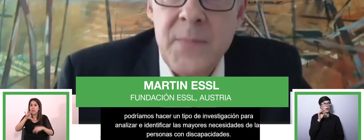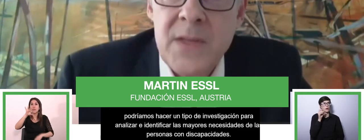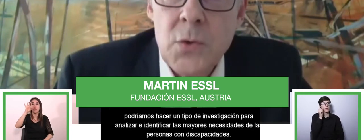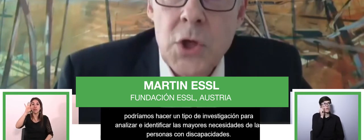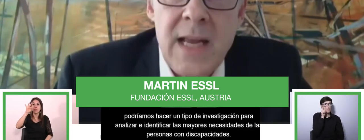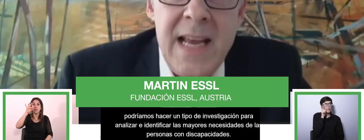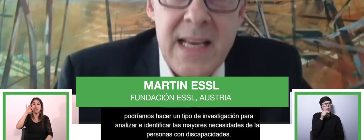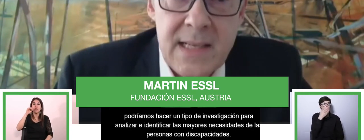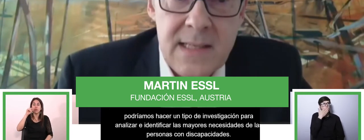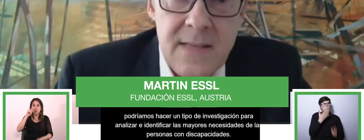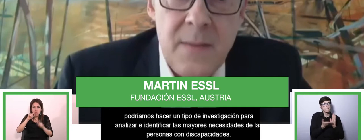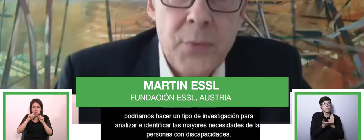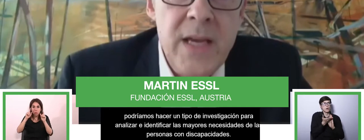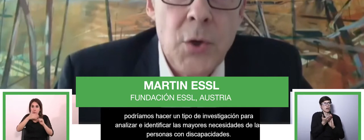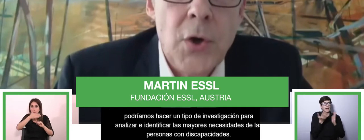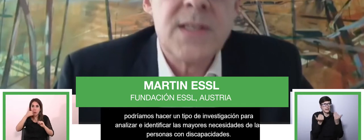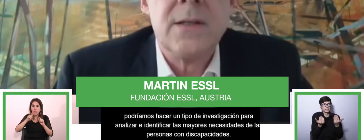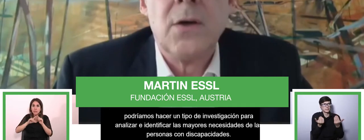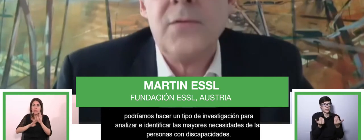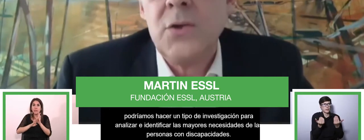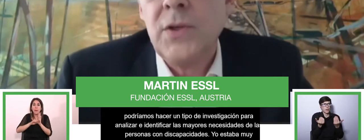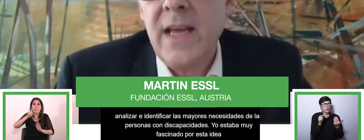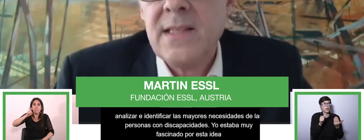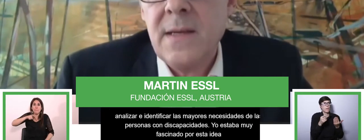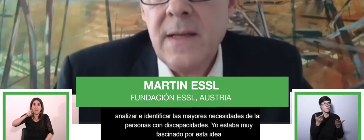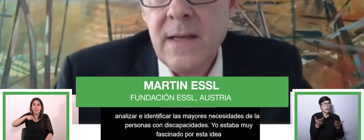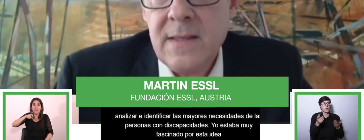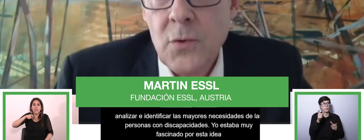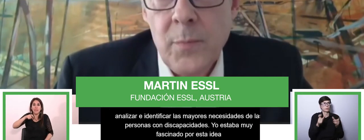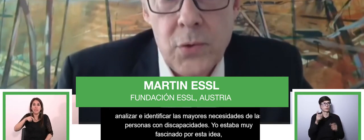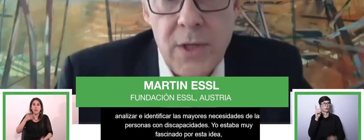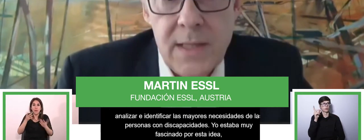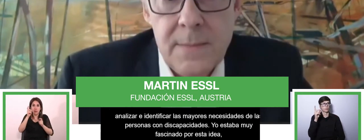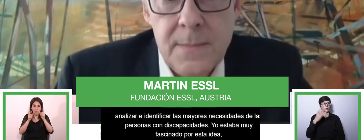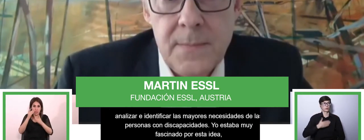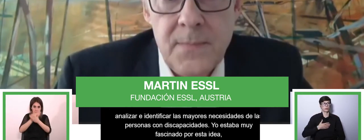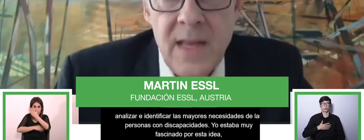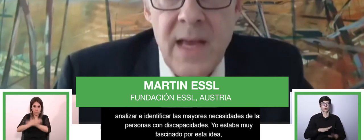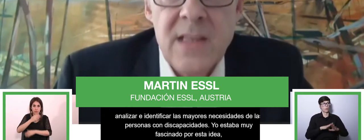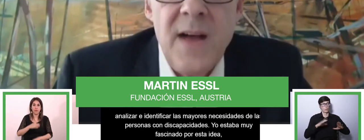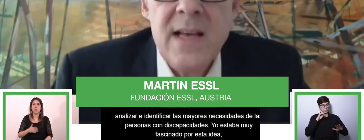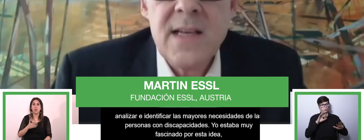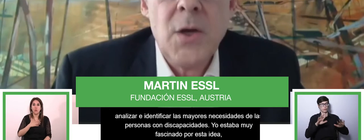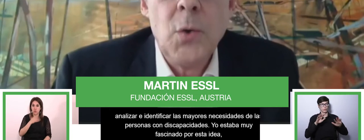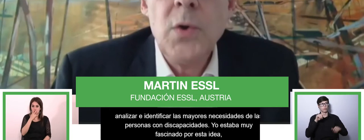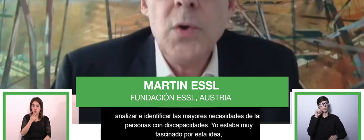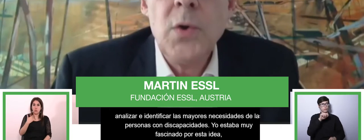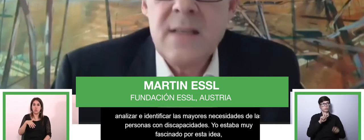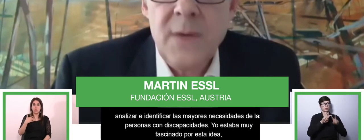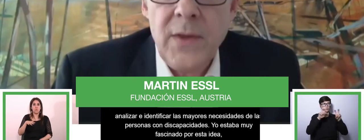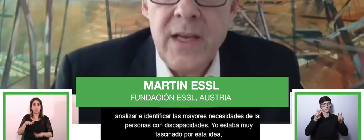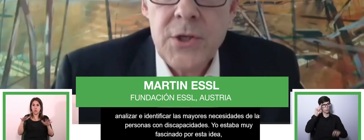en lo que finalmente se convirtió en el índice del social ESOL, que sería el